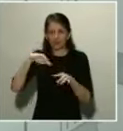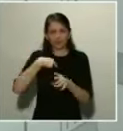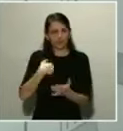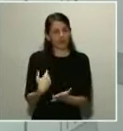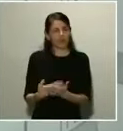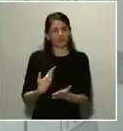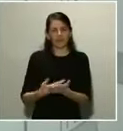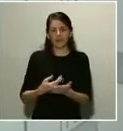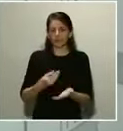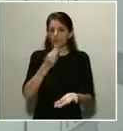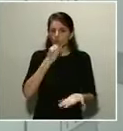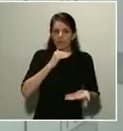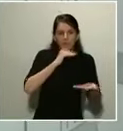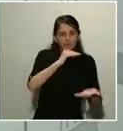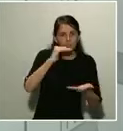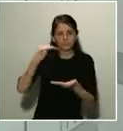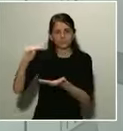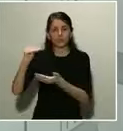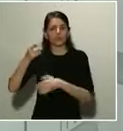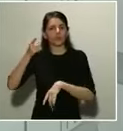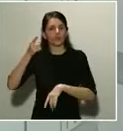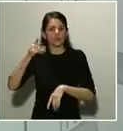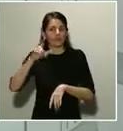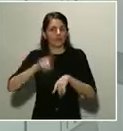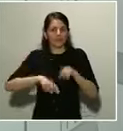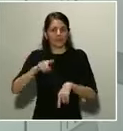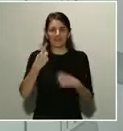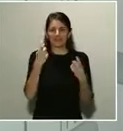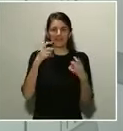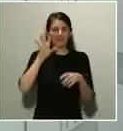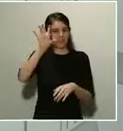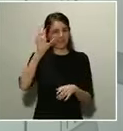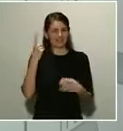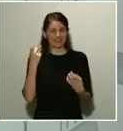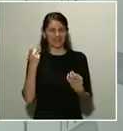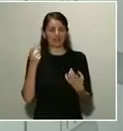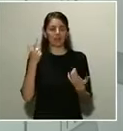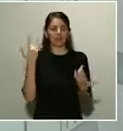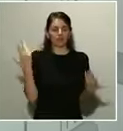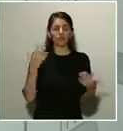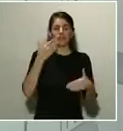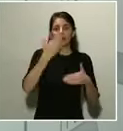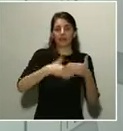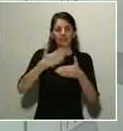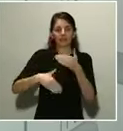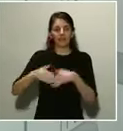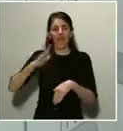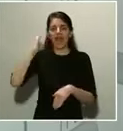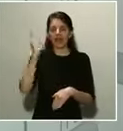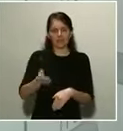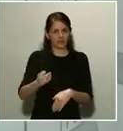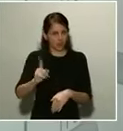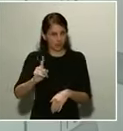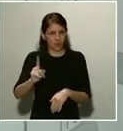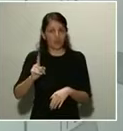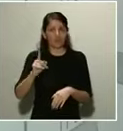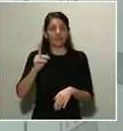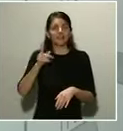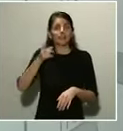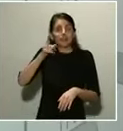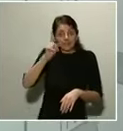necesidades del país y por lo tanto estas limitaciones, como digo, no solamente no afectan, sino también, acabo de comentar, algunas